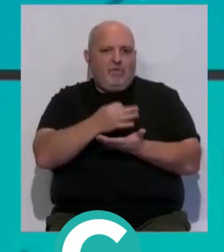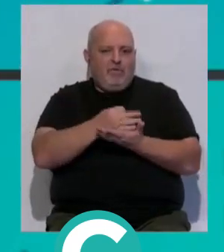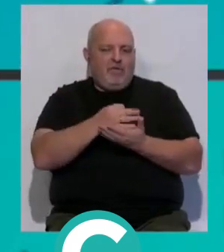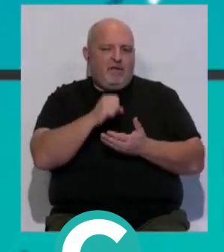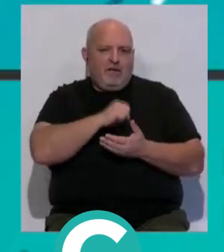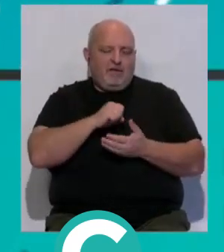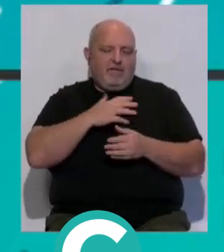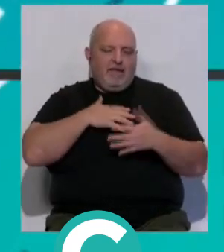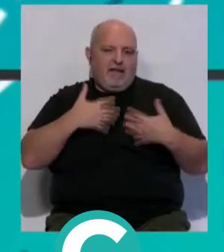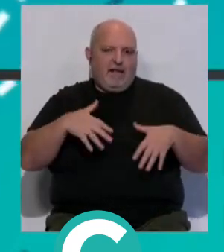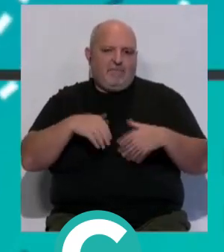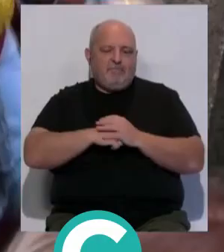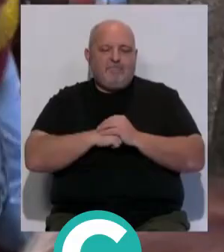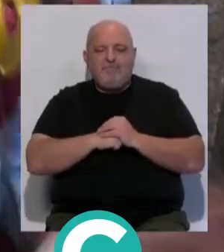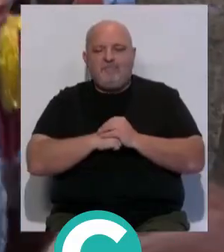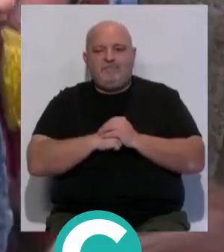coplas y alegría.